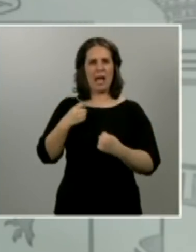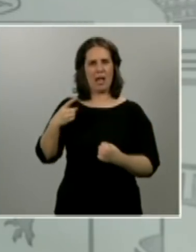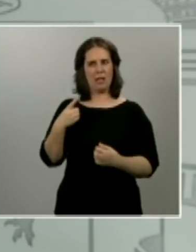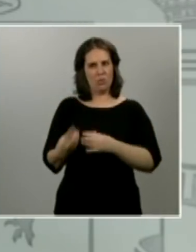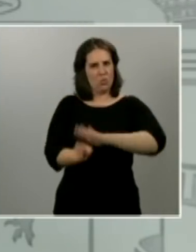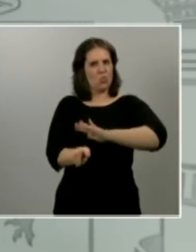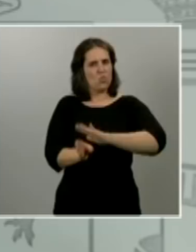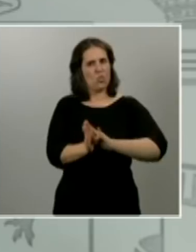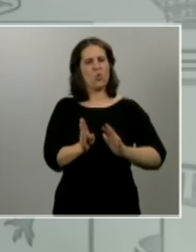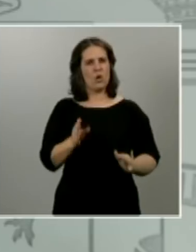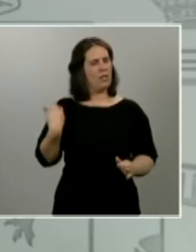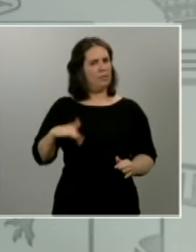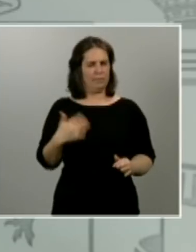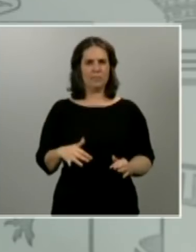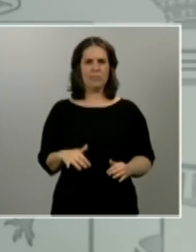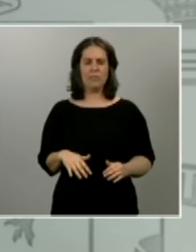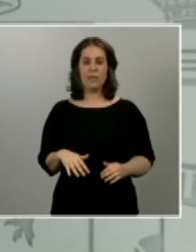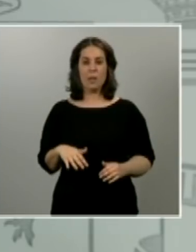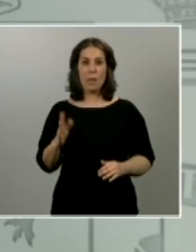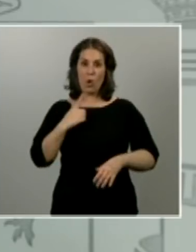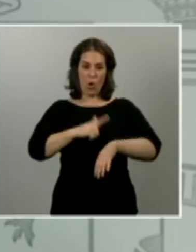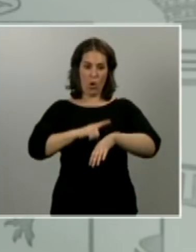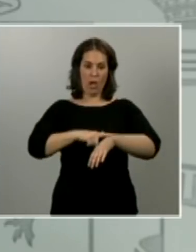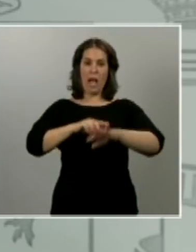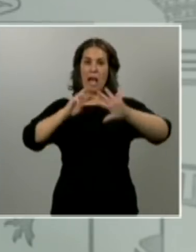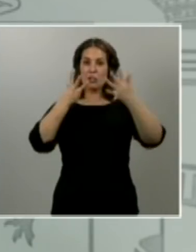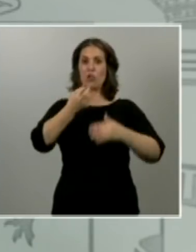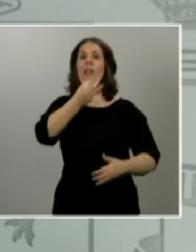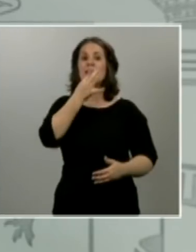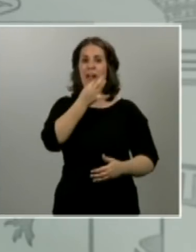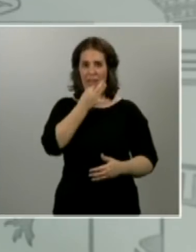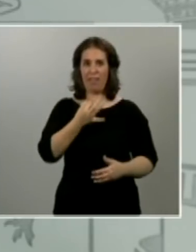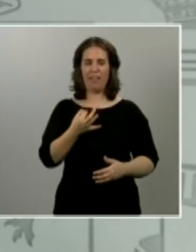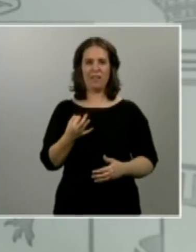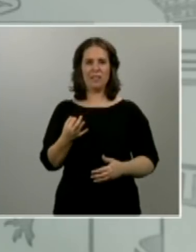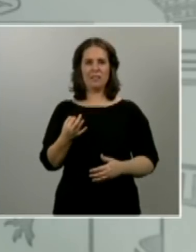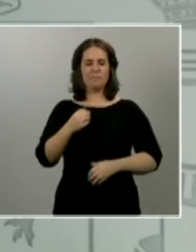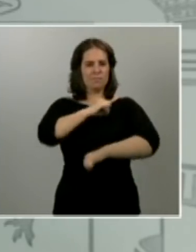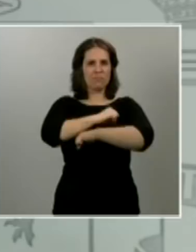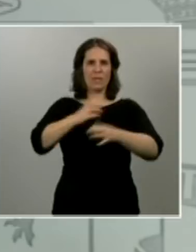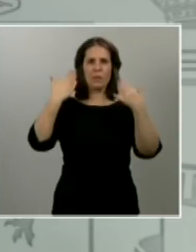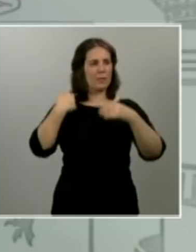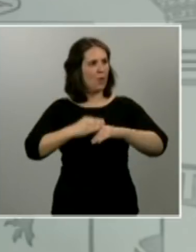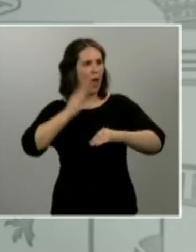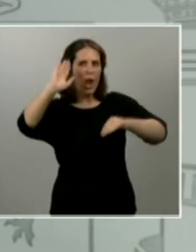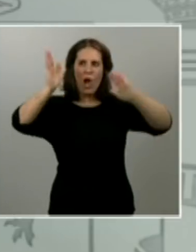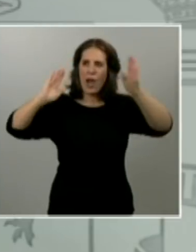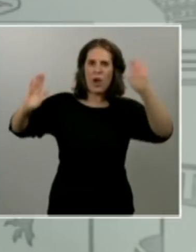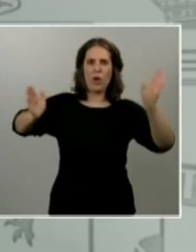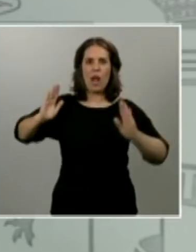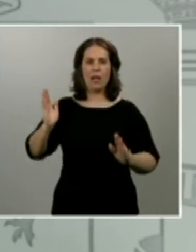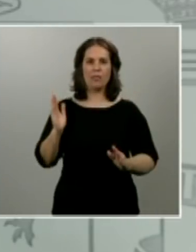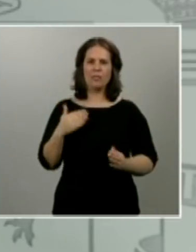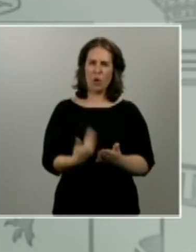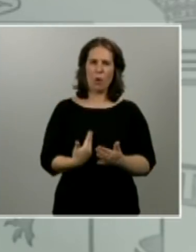Pero cuando salimos a las ocho de la tarde a la vez nos saludamos los unos a los otros y comprobamos un día tras otro que la mayor